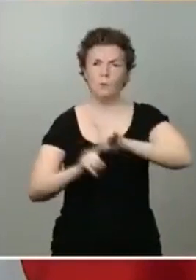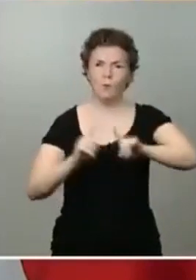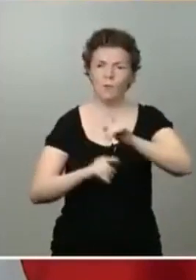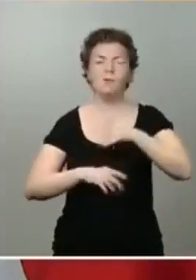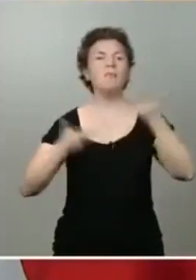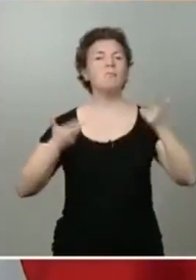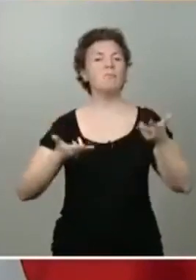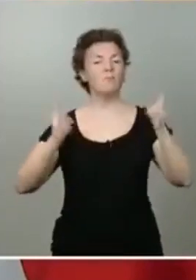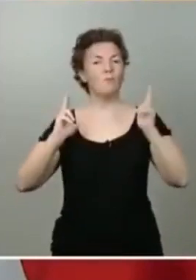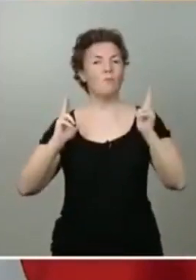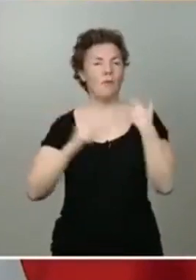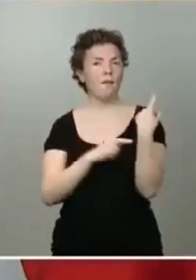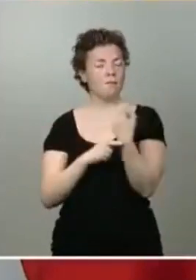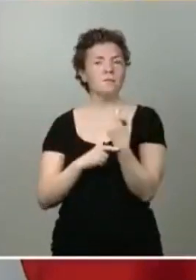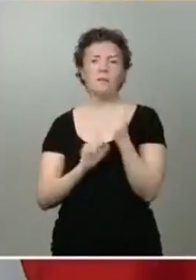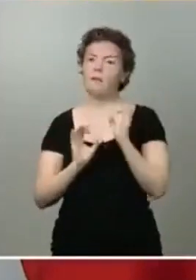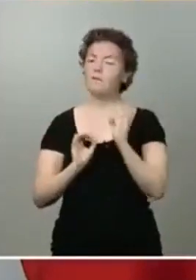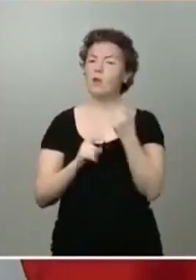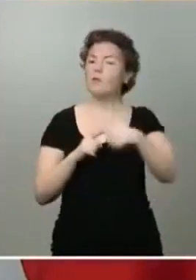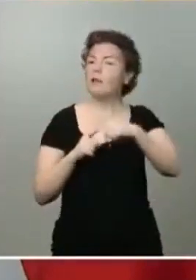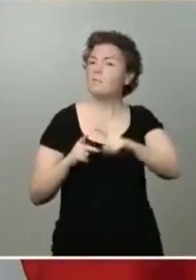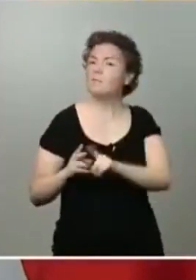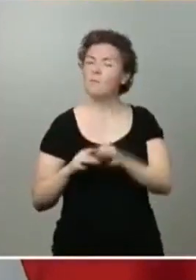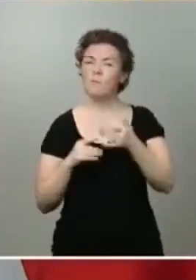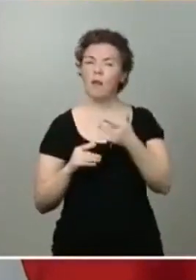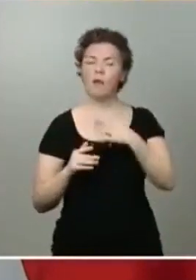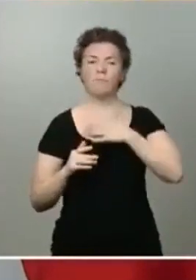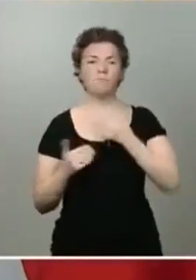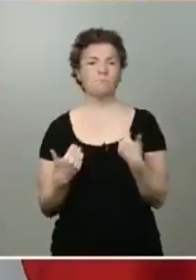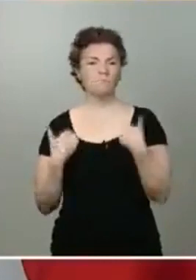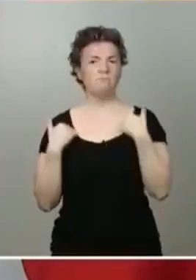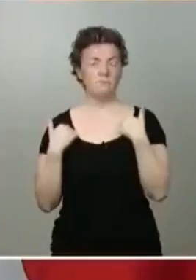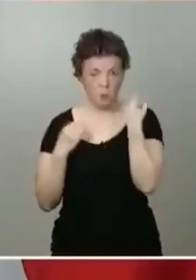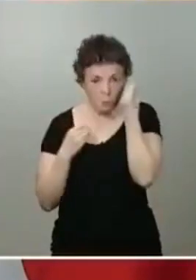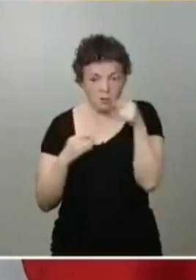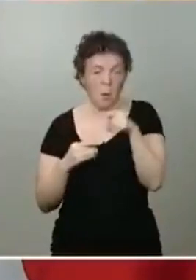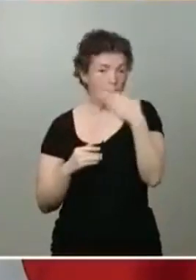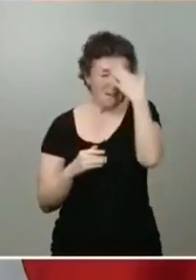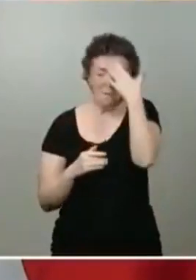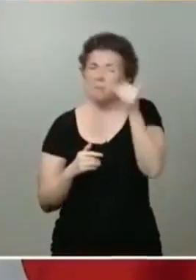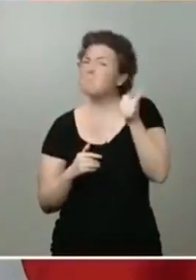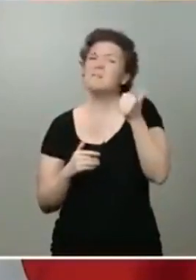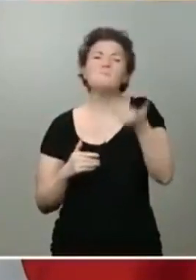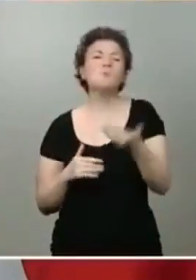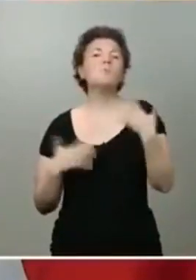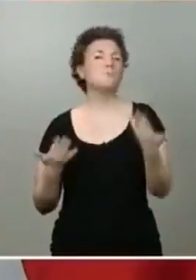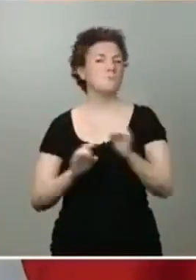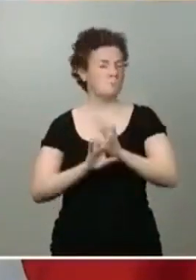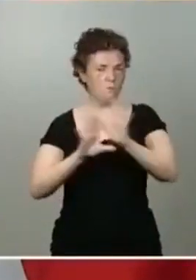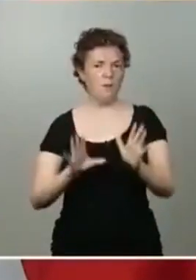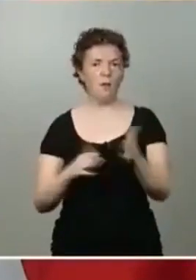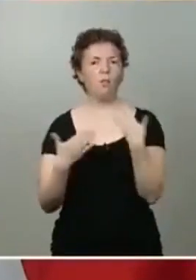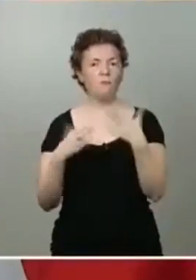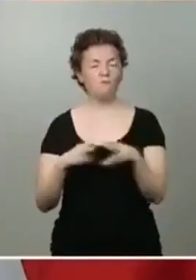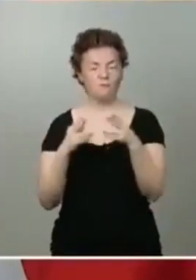necesita elementos de legitimación y creo que el principal de ellos, sin lugar a dudas, es el diálogo social.